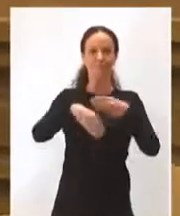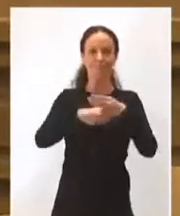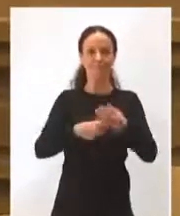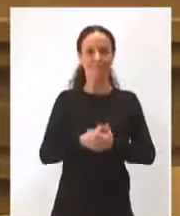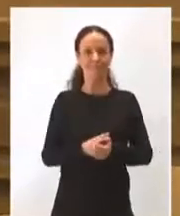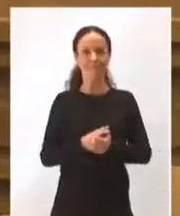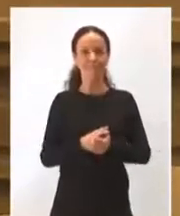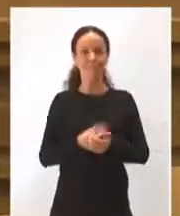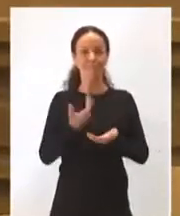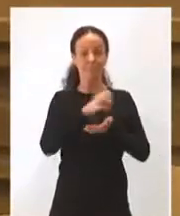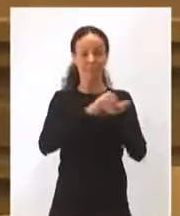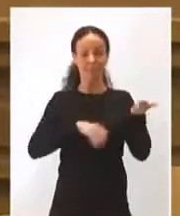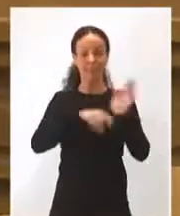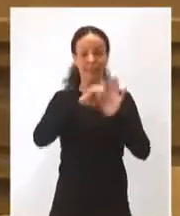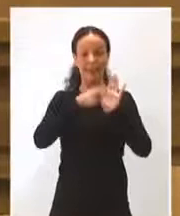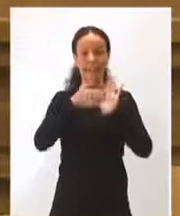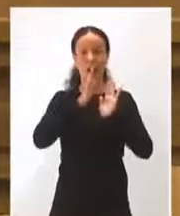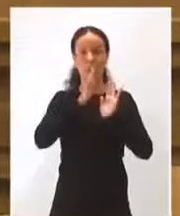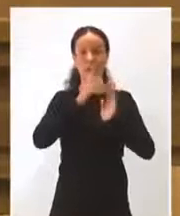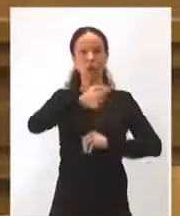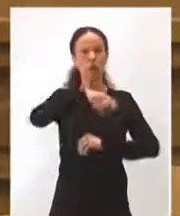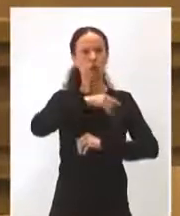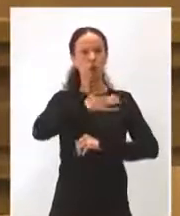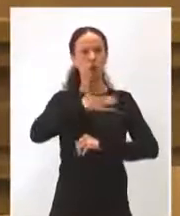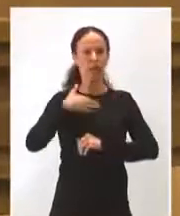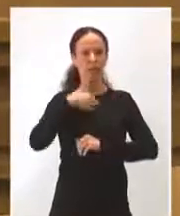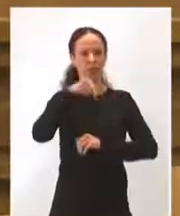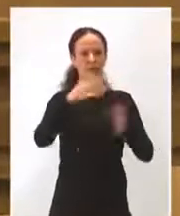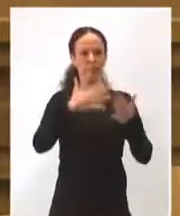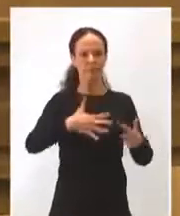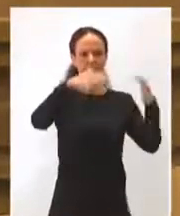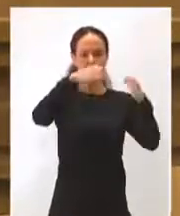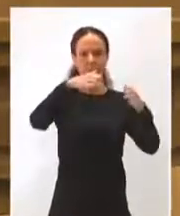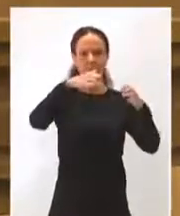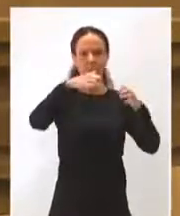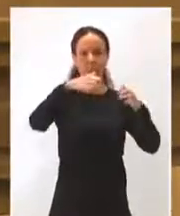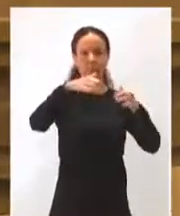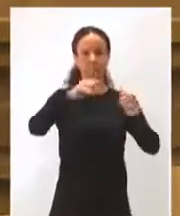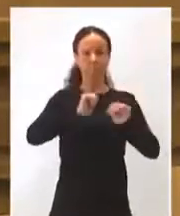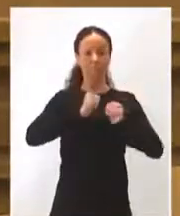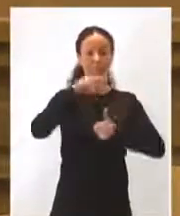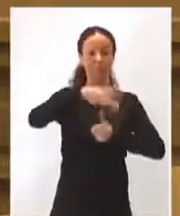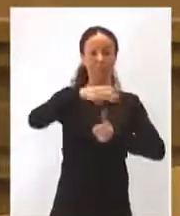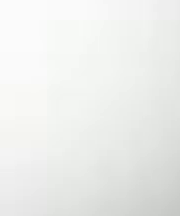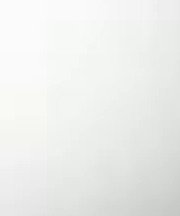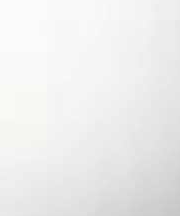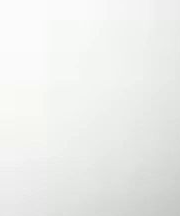incluso que el texto de la ley de aguas que queremos plantear en estas Cortes en el primer trimestre del año 2021.